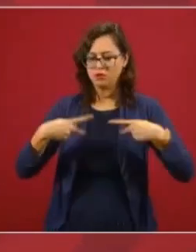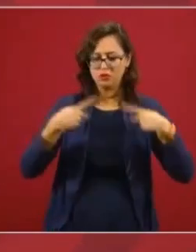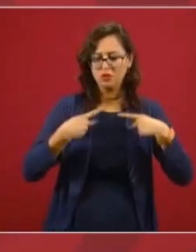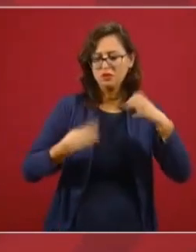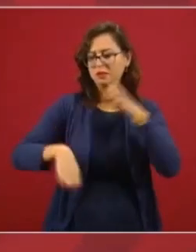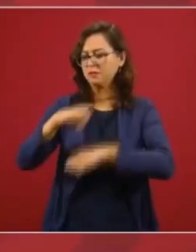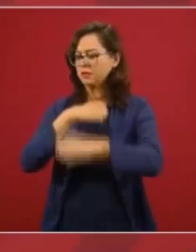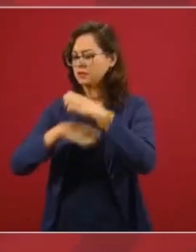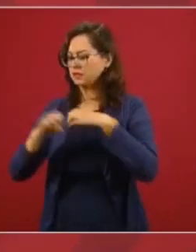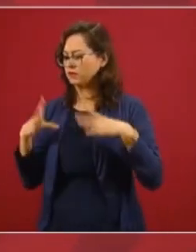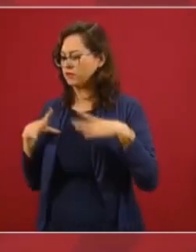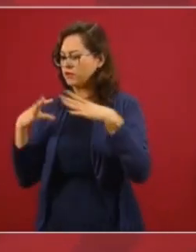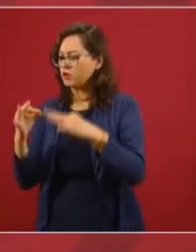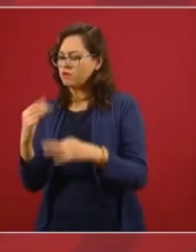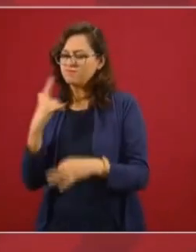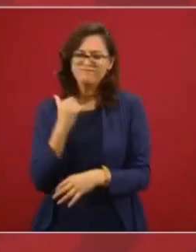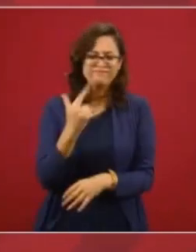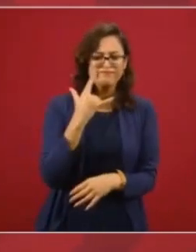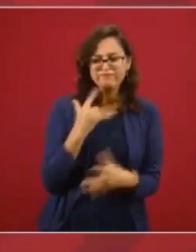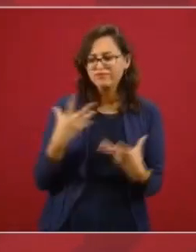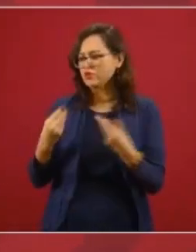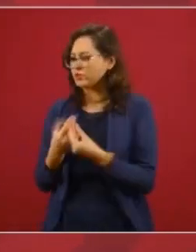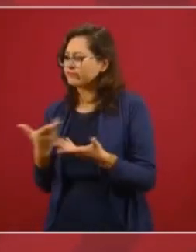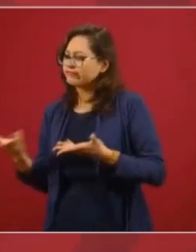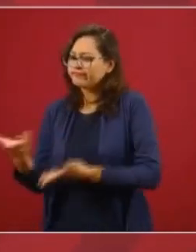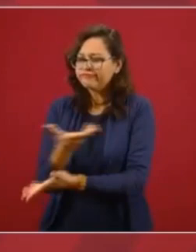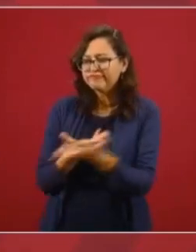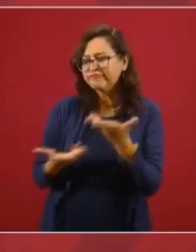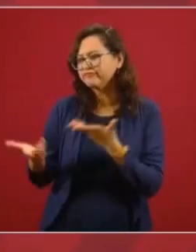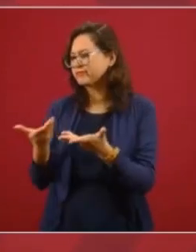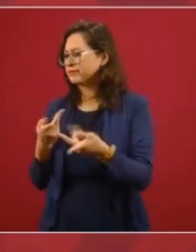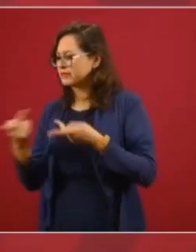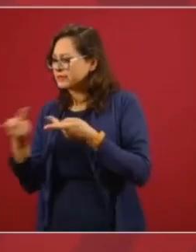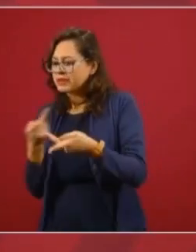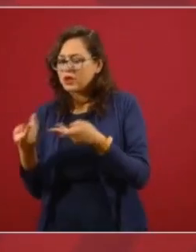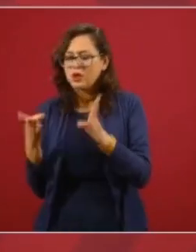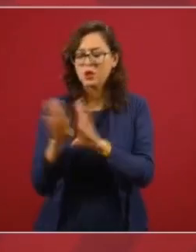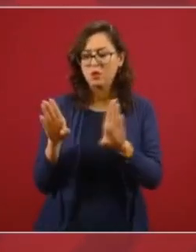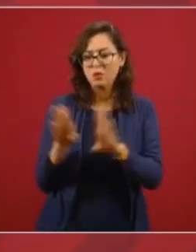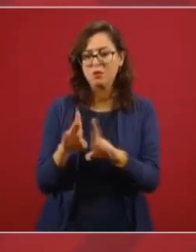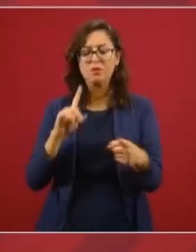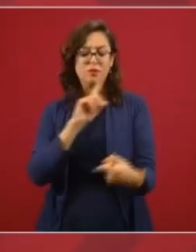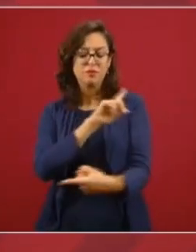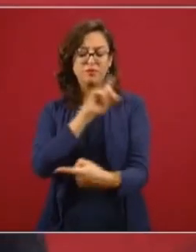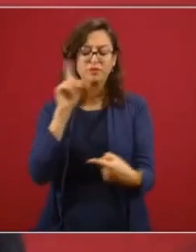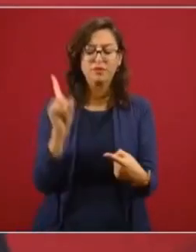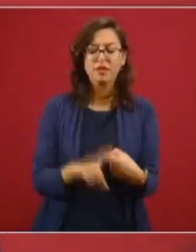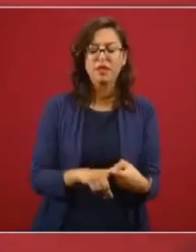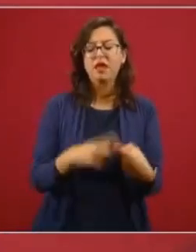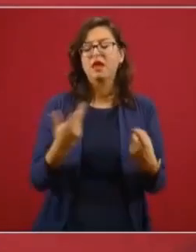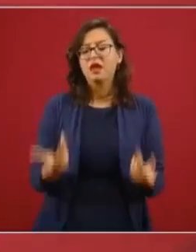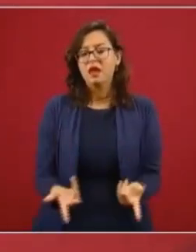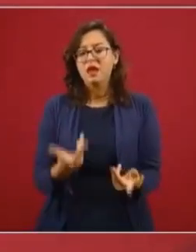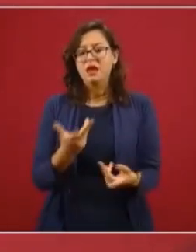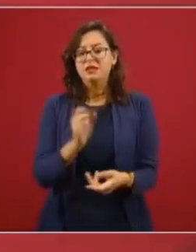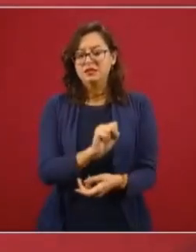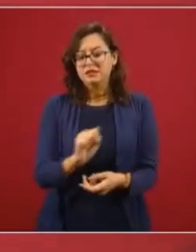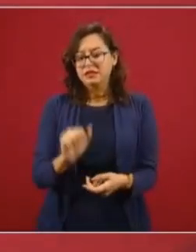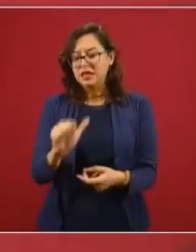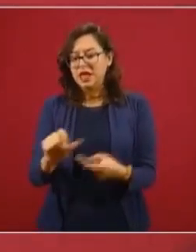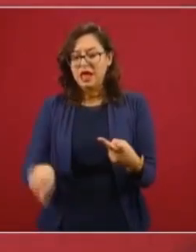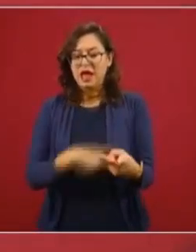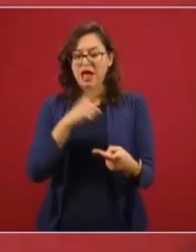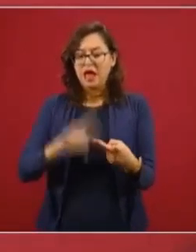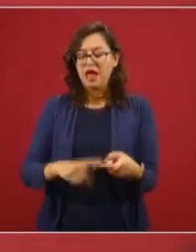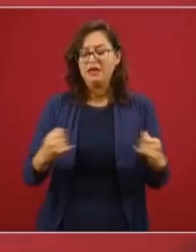frente, colaborando con la Secretaría de Salud, los Institutos Nacionales de Salud, el Gobierno de la Ciudad de México,